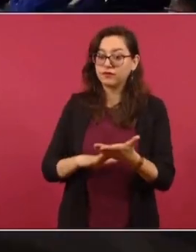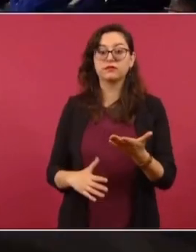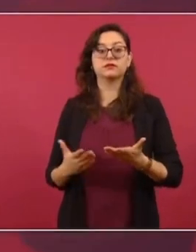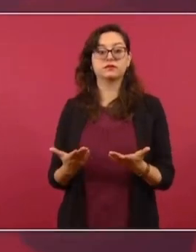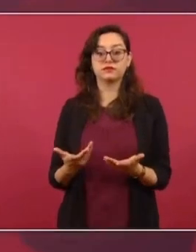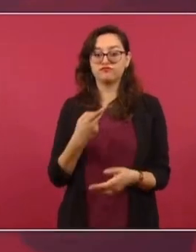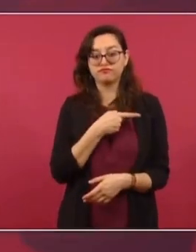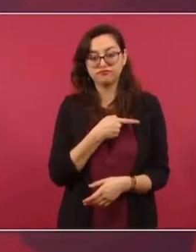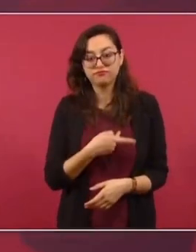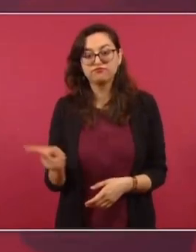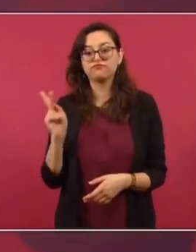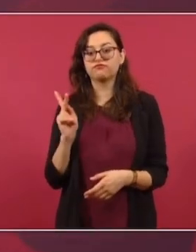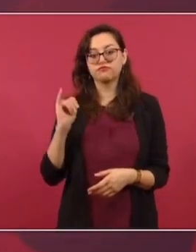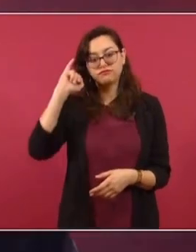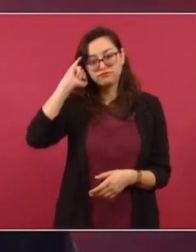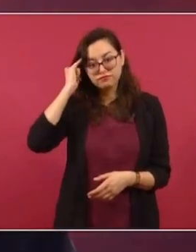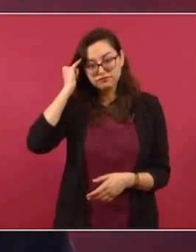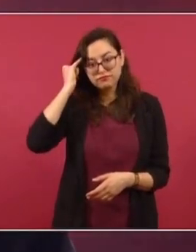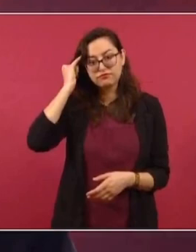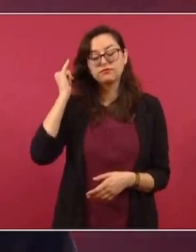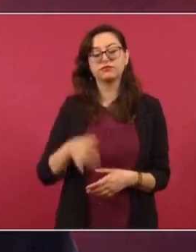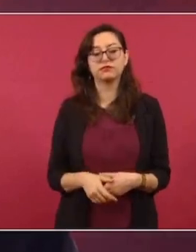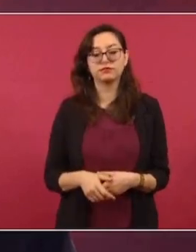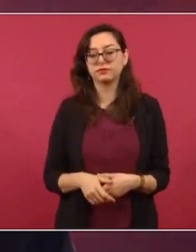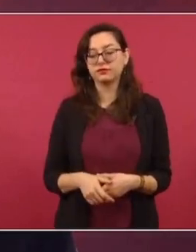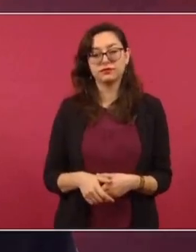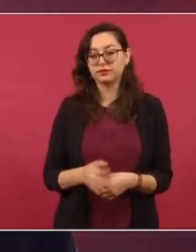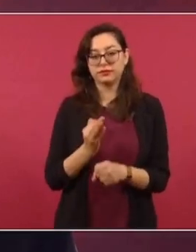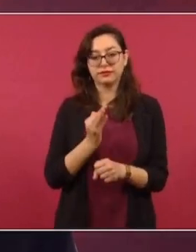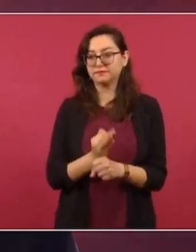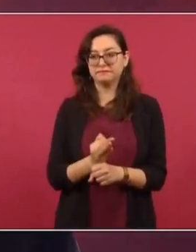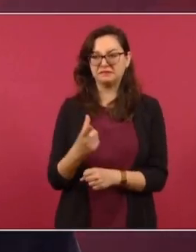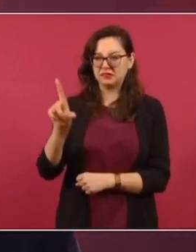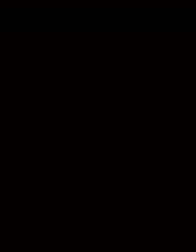pobre, indígena, humillado.